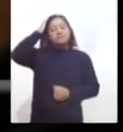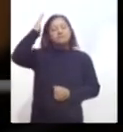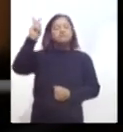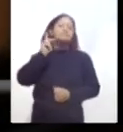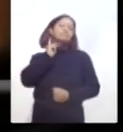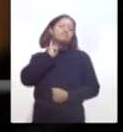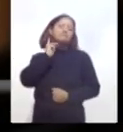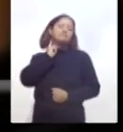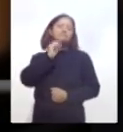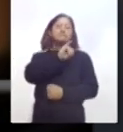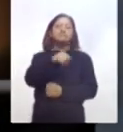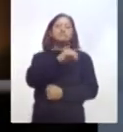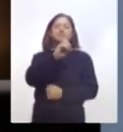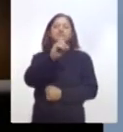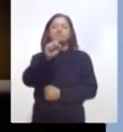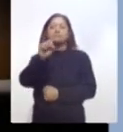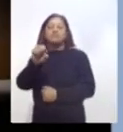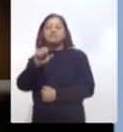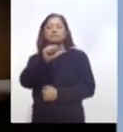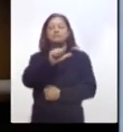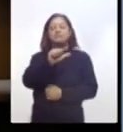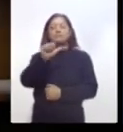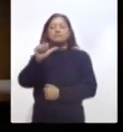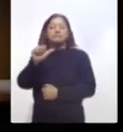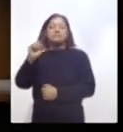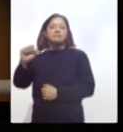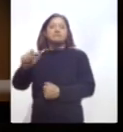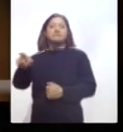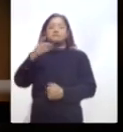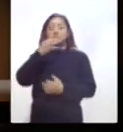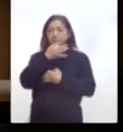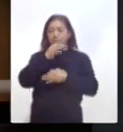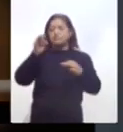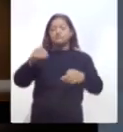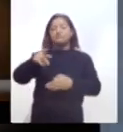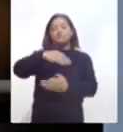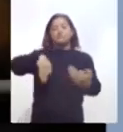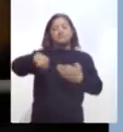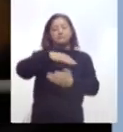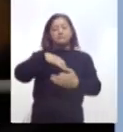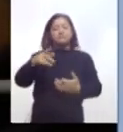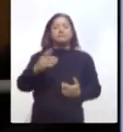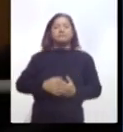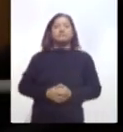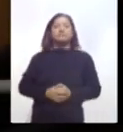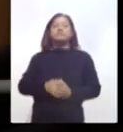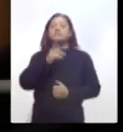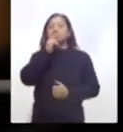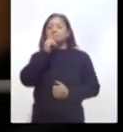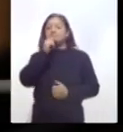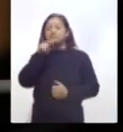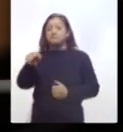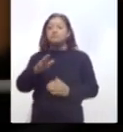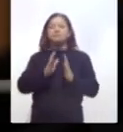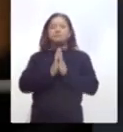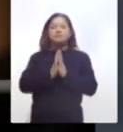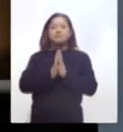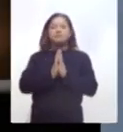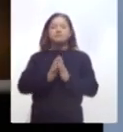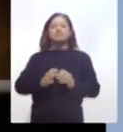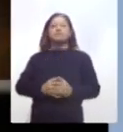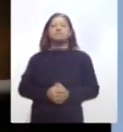Justicia del Estado, José Antonio Akiahua Sánchez, exhortó a las 60 corporaciones de seguridad municipales, así como estatales y federales, a aplicar dicha normatividad.